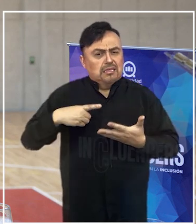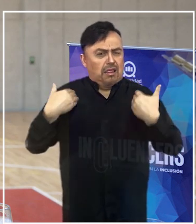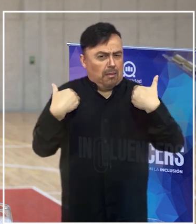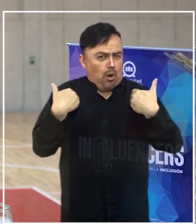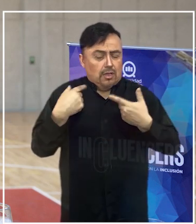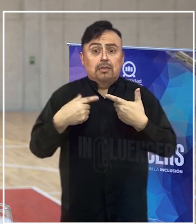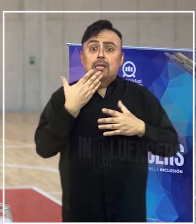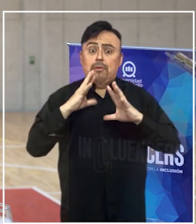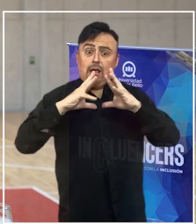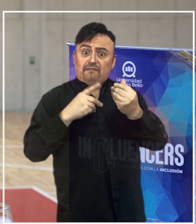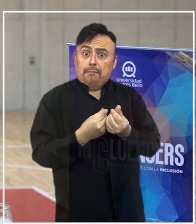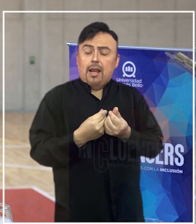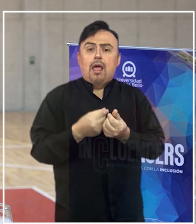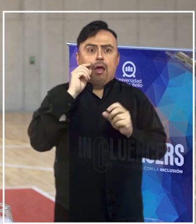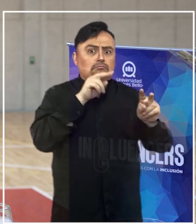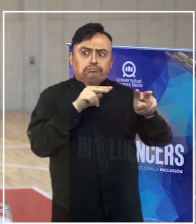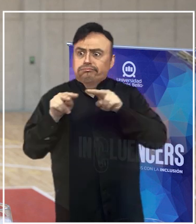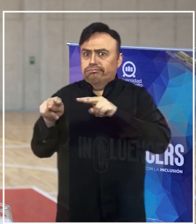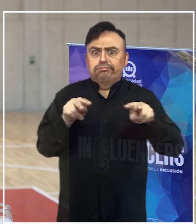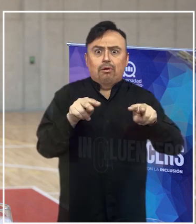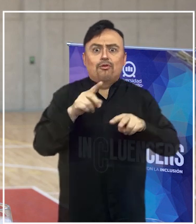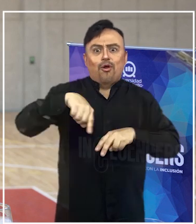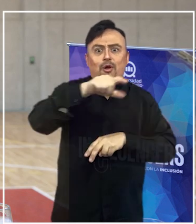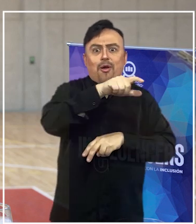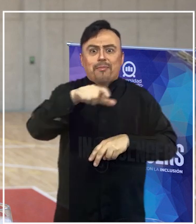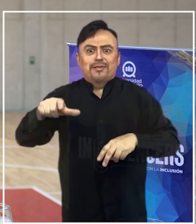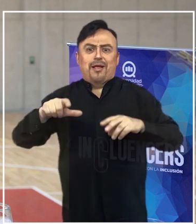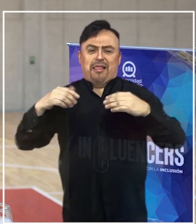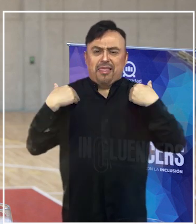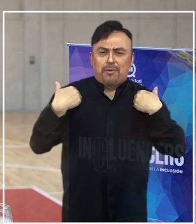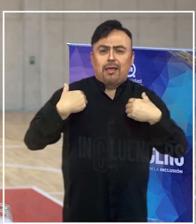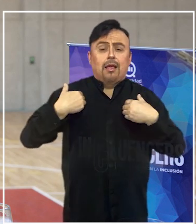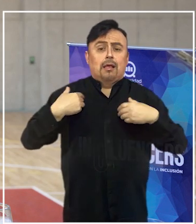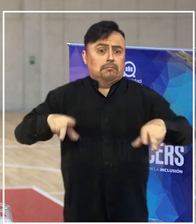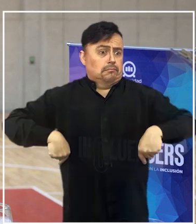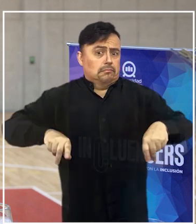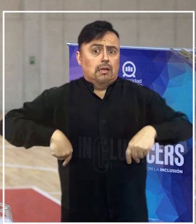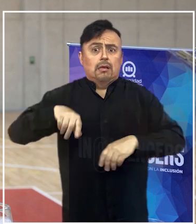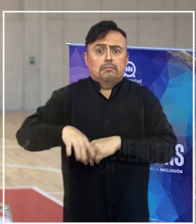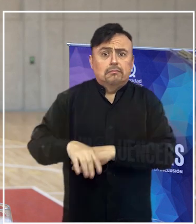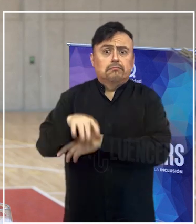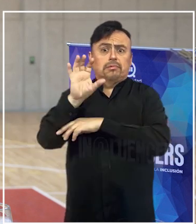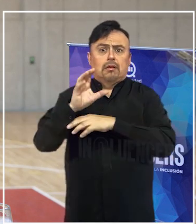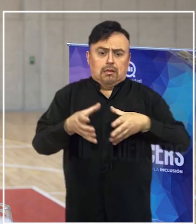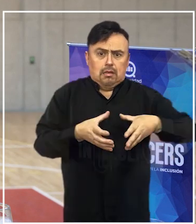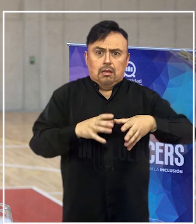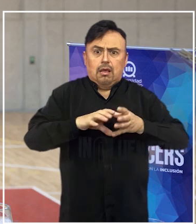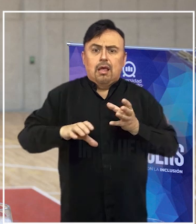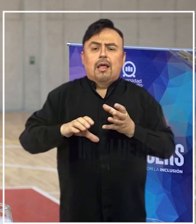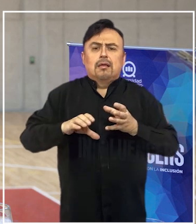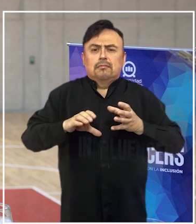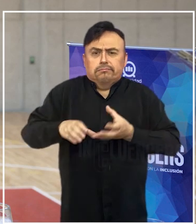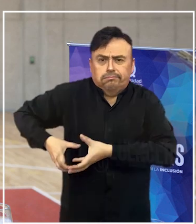familias admiraran a los deportistas. Creo que ver el básquetbol en silla de rueda, el rugby en silla de rueda, el golf,